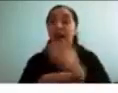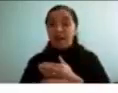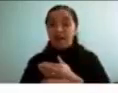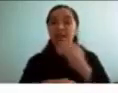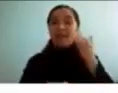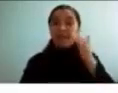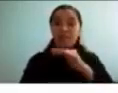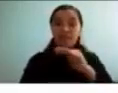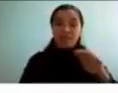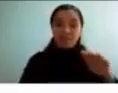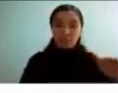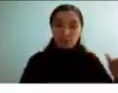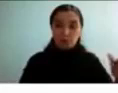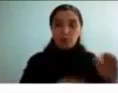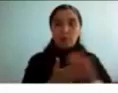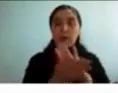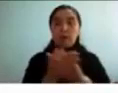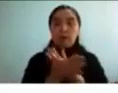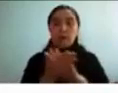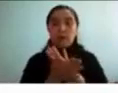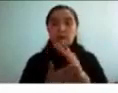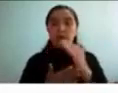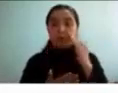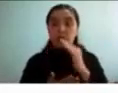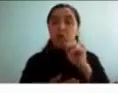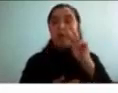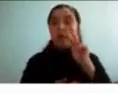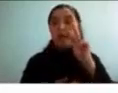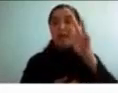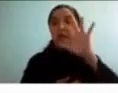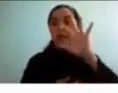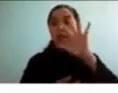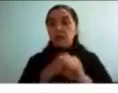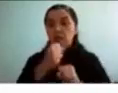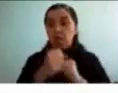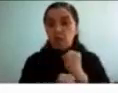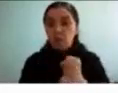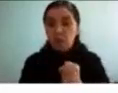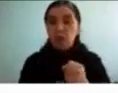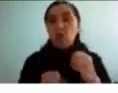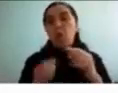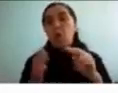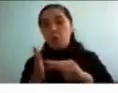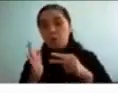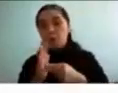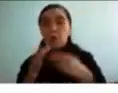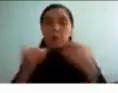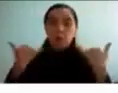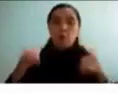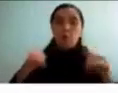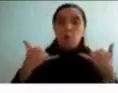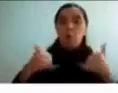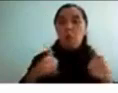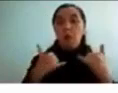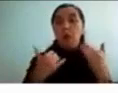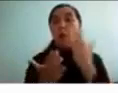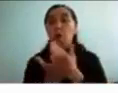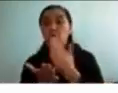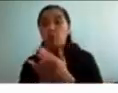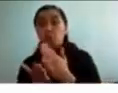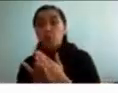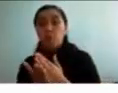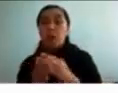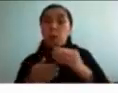aquí vemos que los niños pequeños tienen más problemas en el juego y en la conducta y a medida que se van haciendo adolescentes